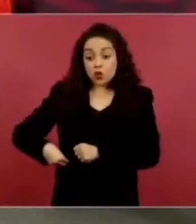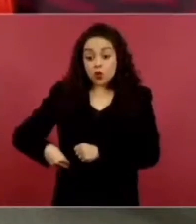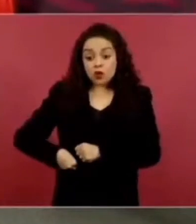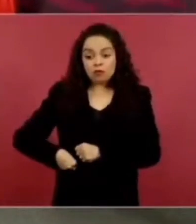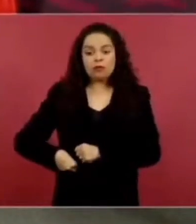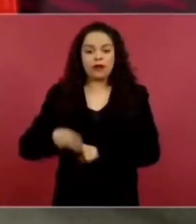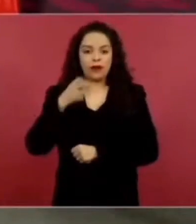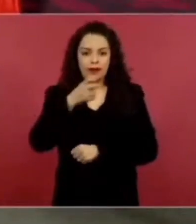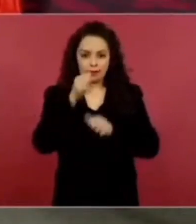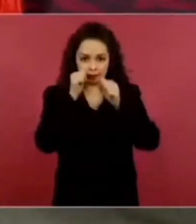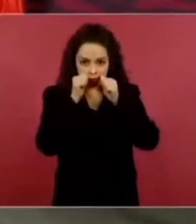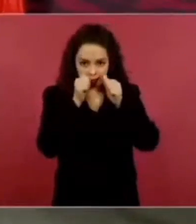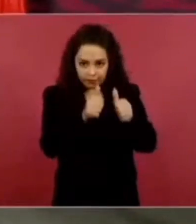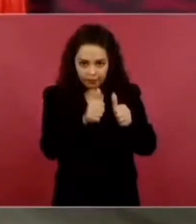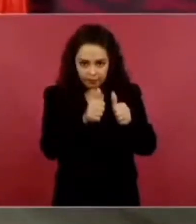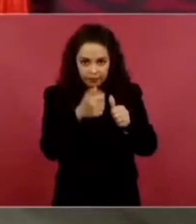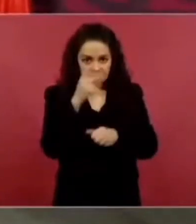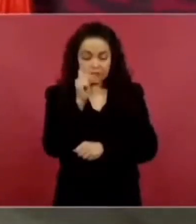eso no se atendía.